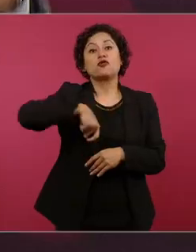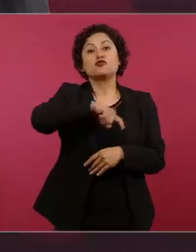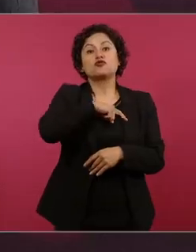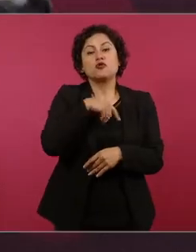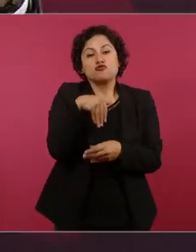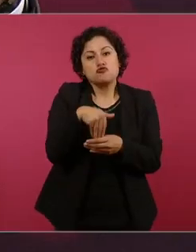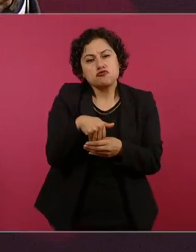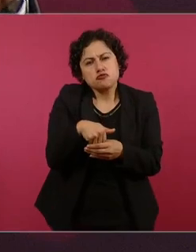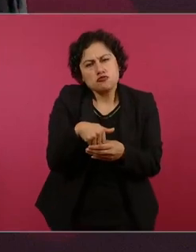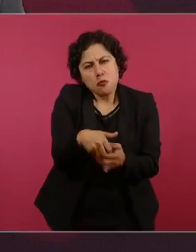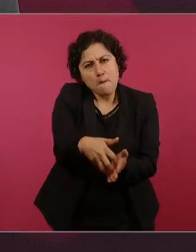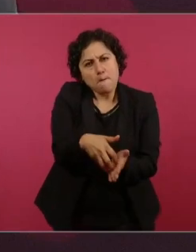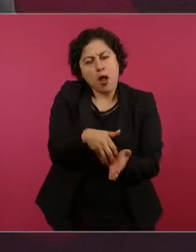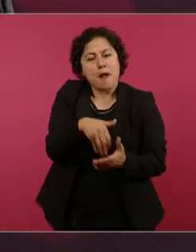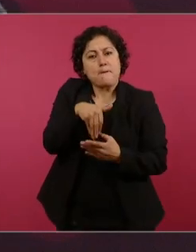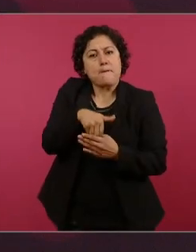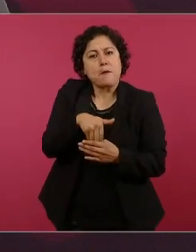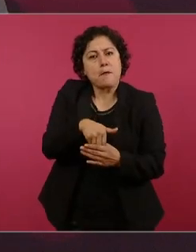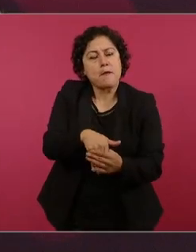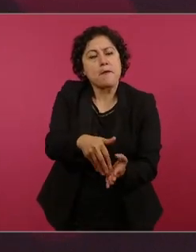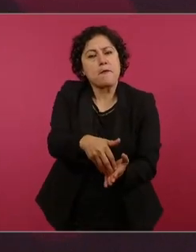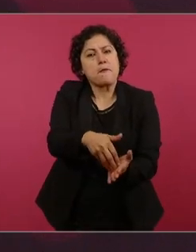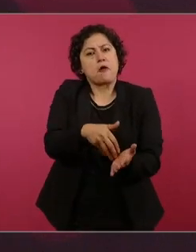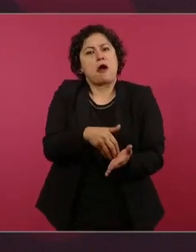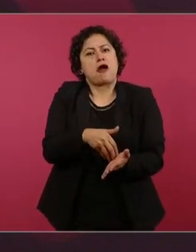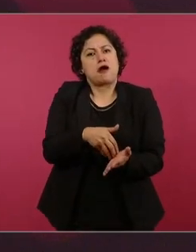corrupción y por